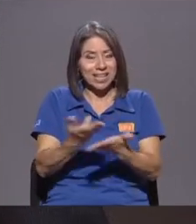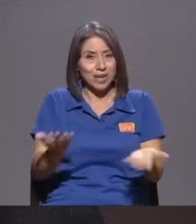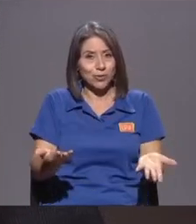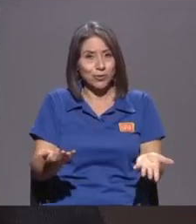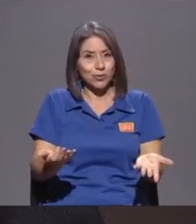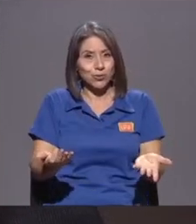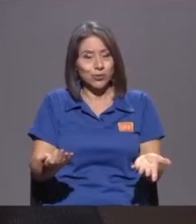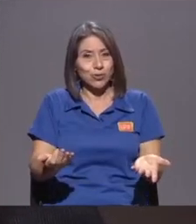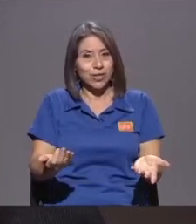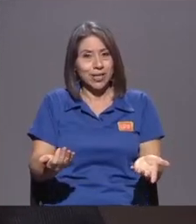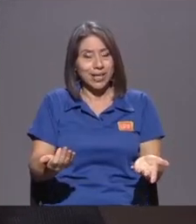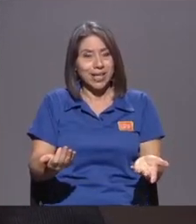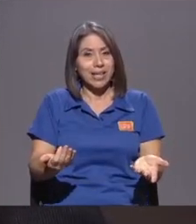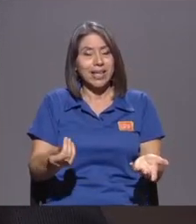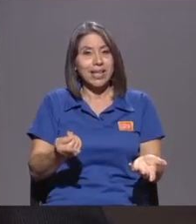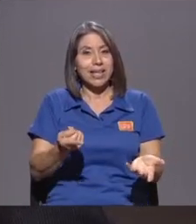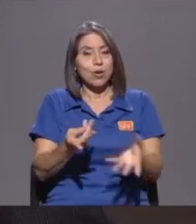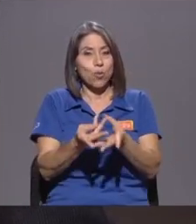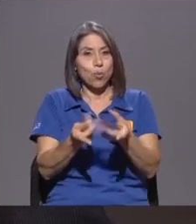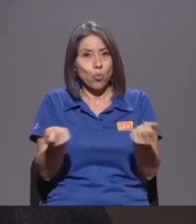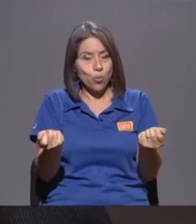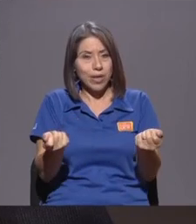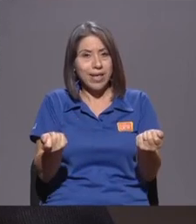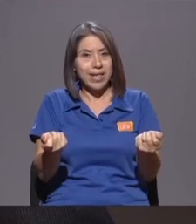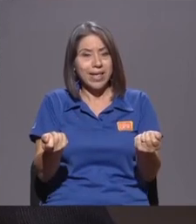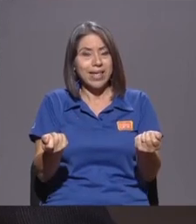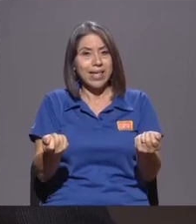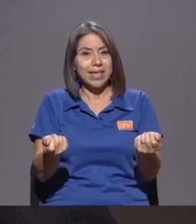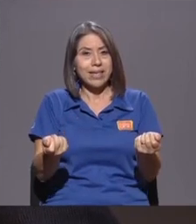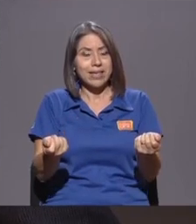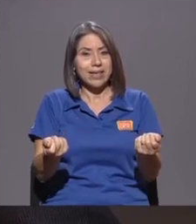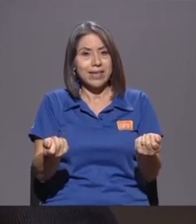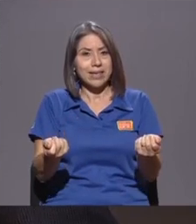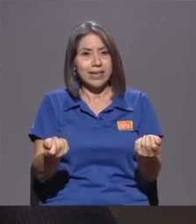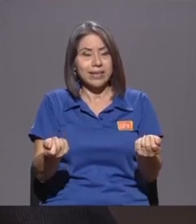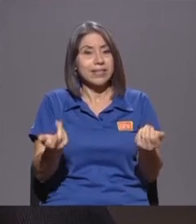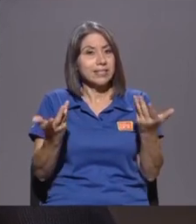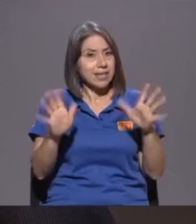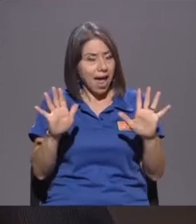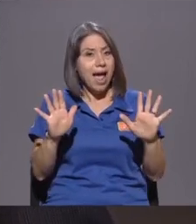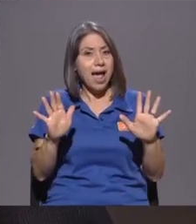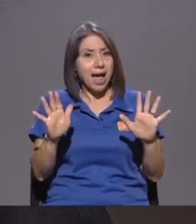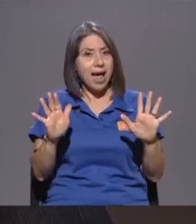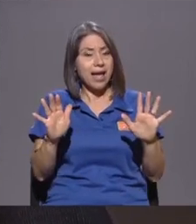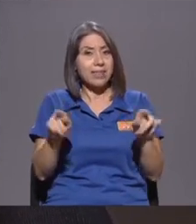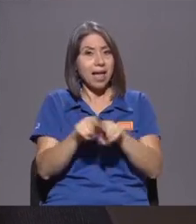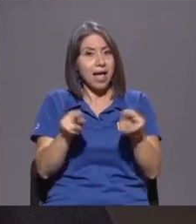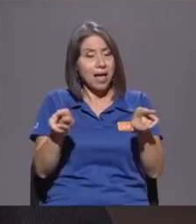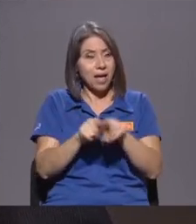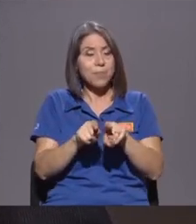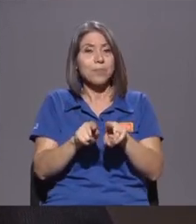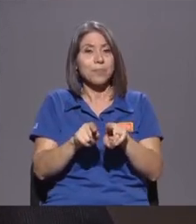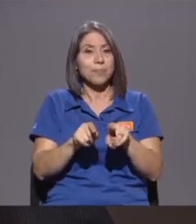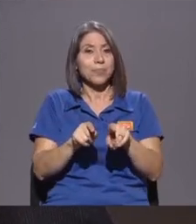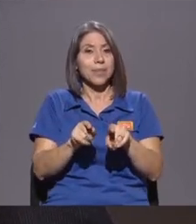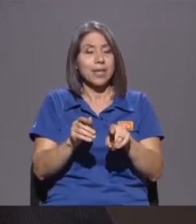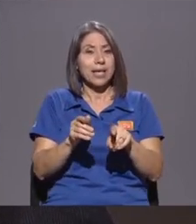Perdón ya se están Inclusive Planteando